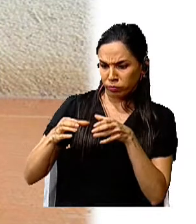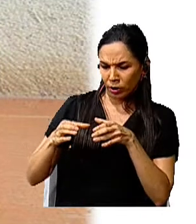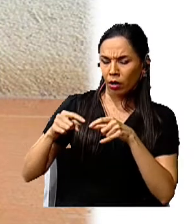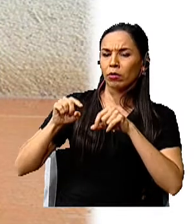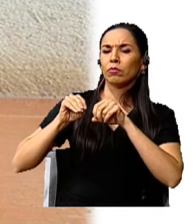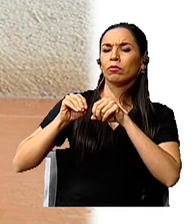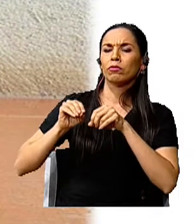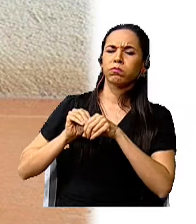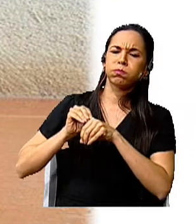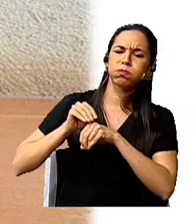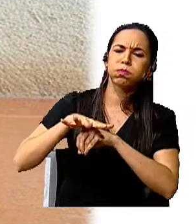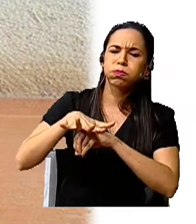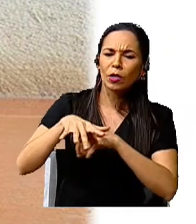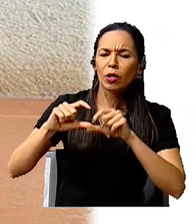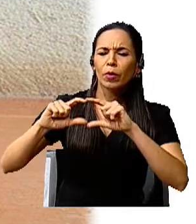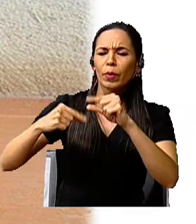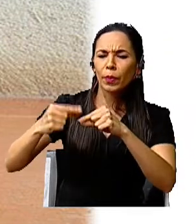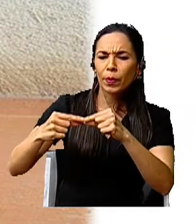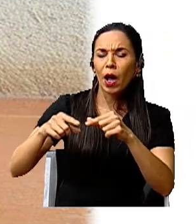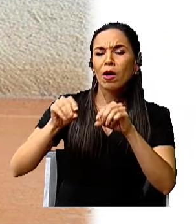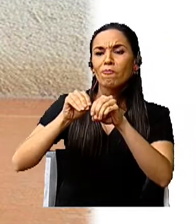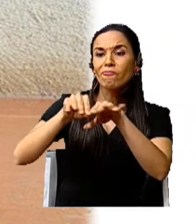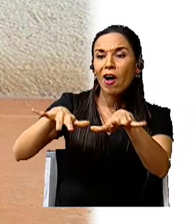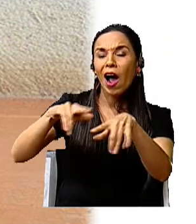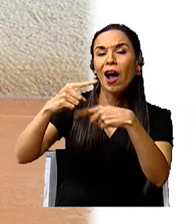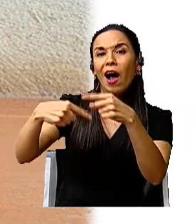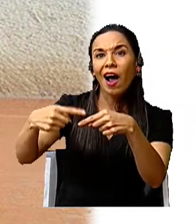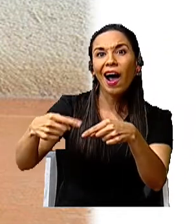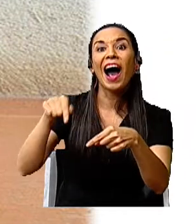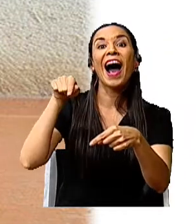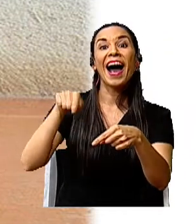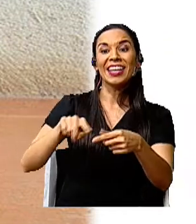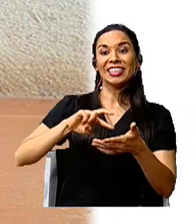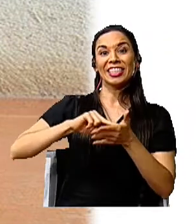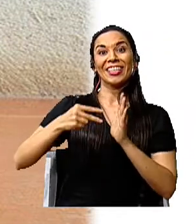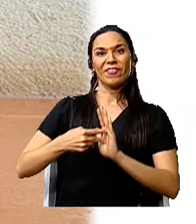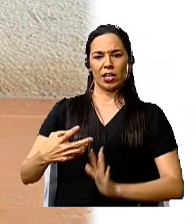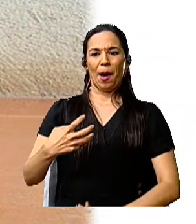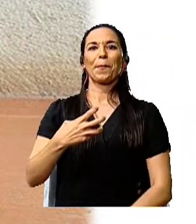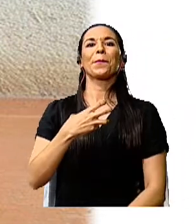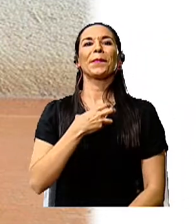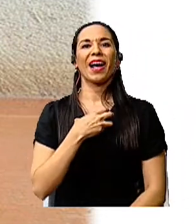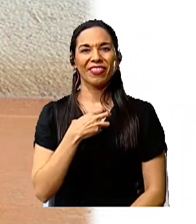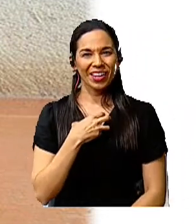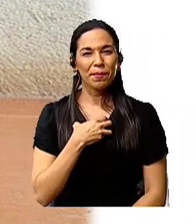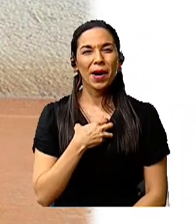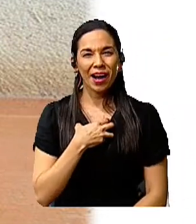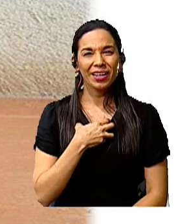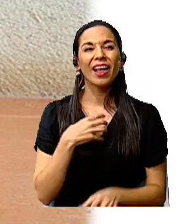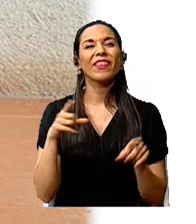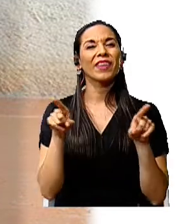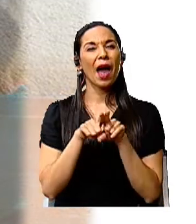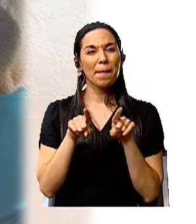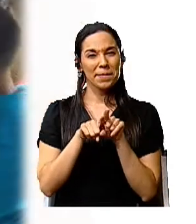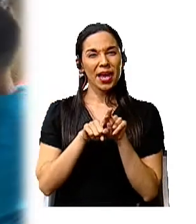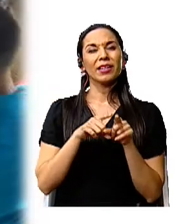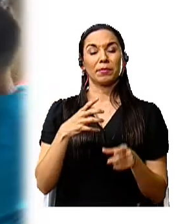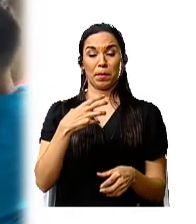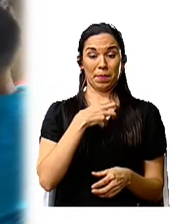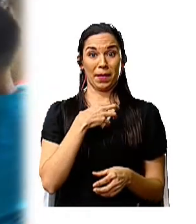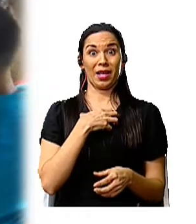Eso lo convierte en patrimonio material y también patrimonio